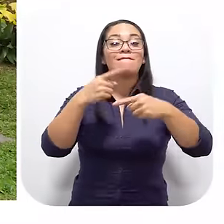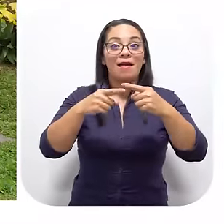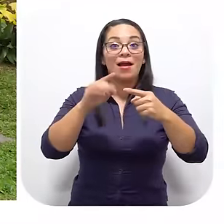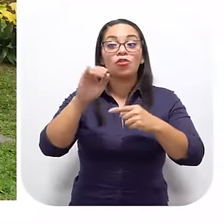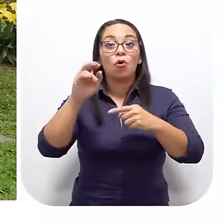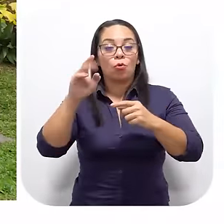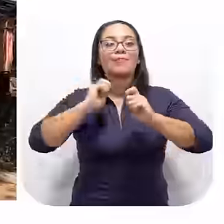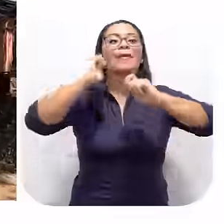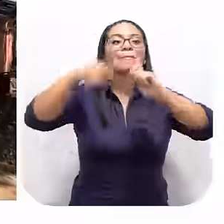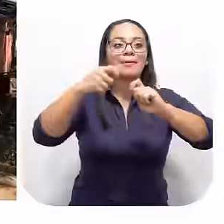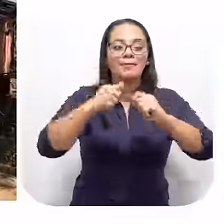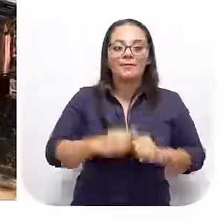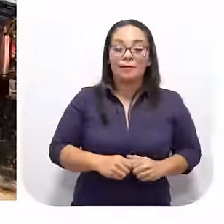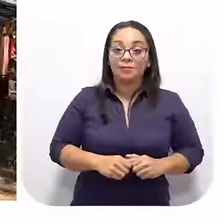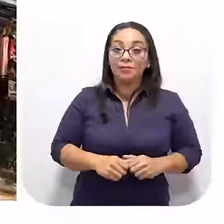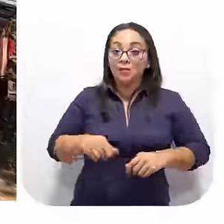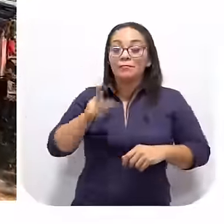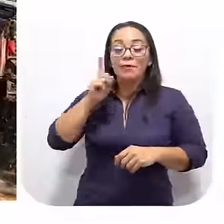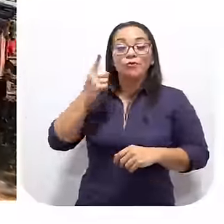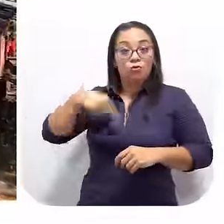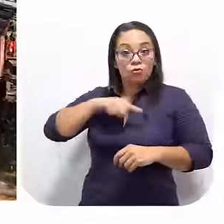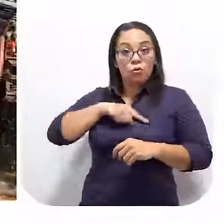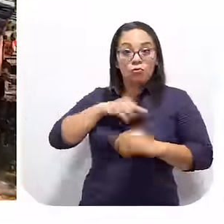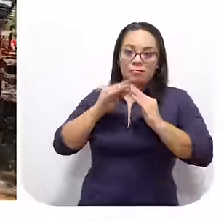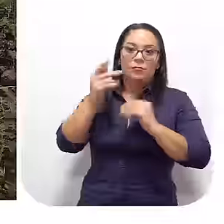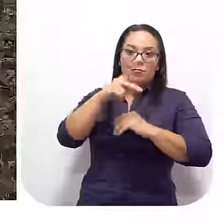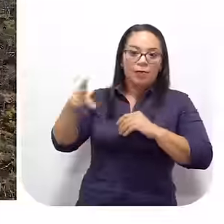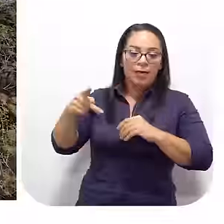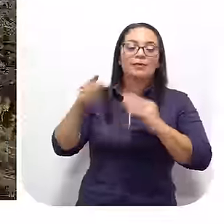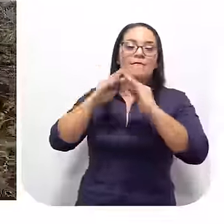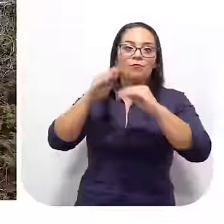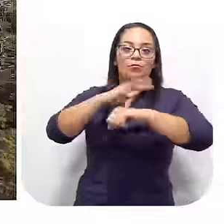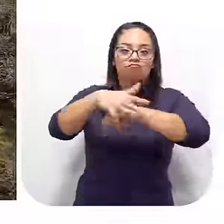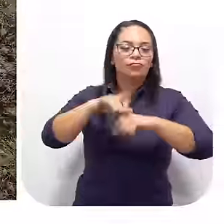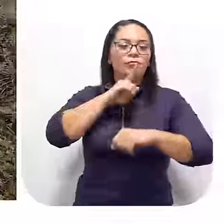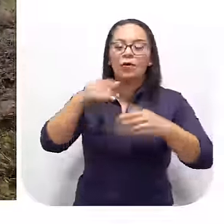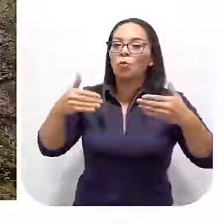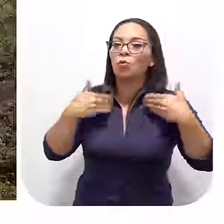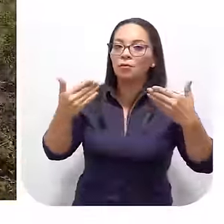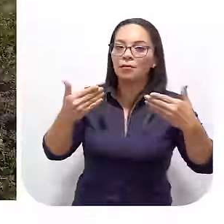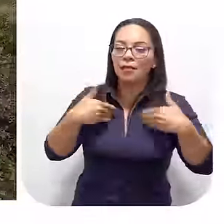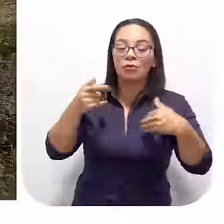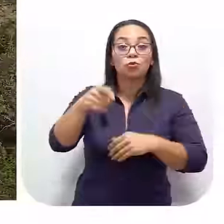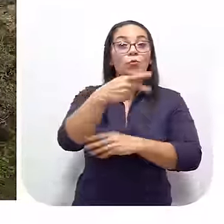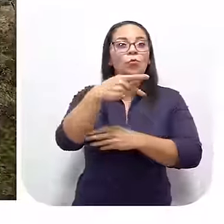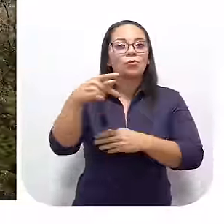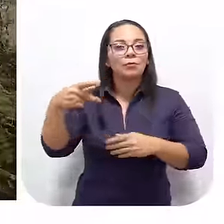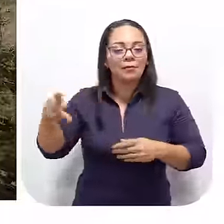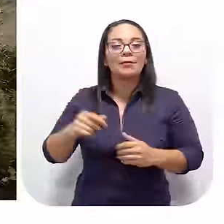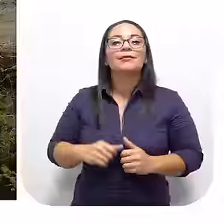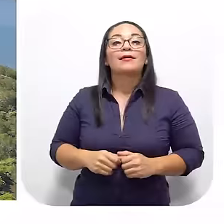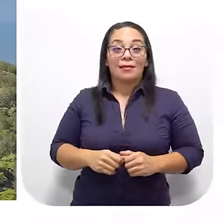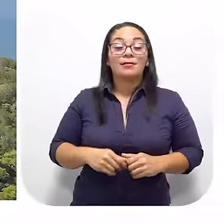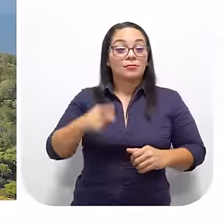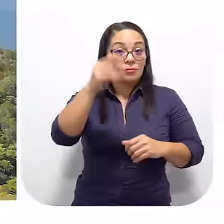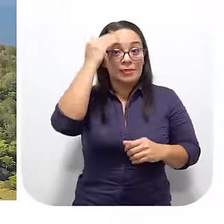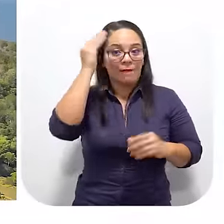tornado De hacer pesca Estamos Digamos nosotros Como porteños Y como isleños Contentos Porque Punta Arenas